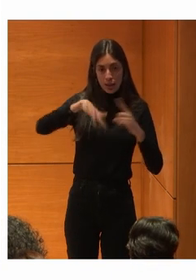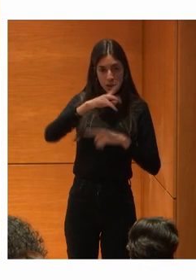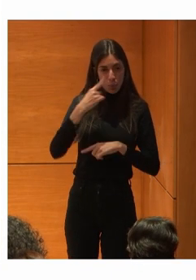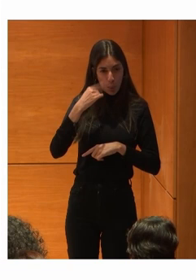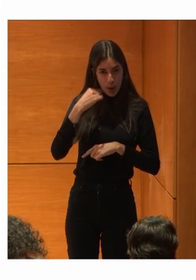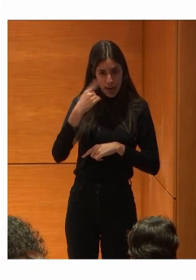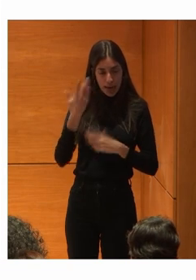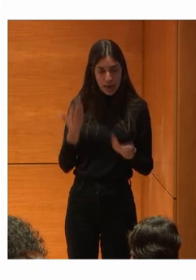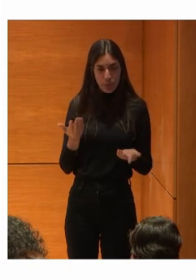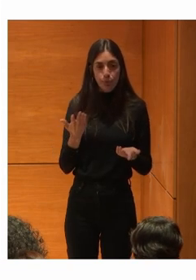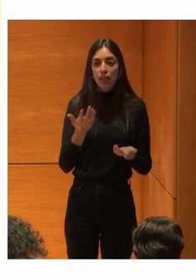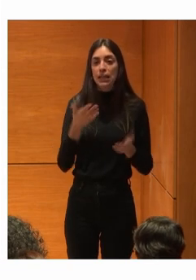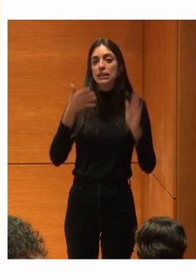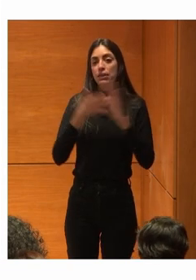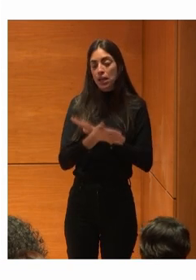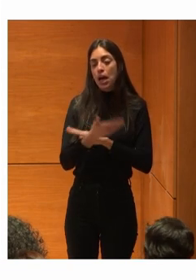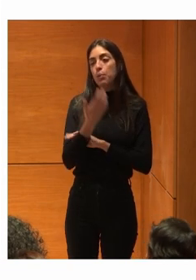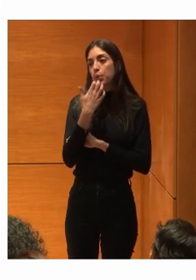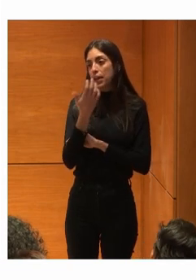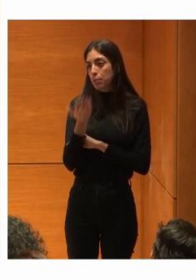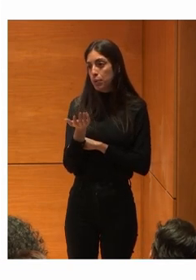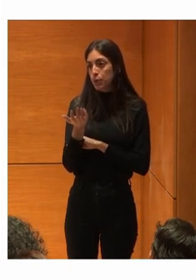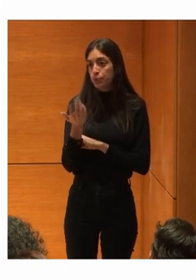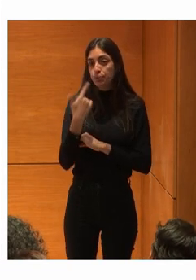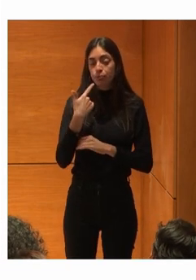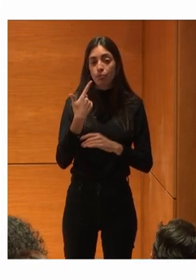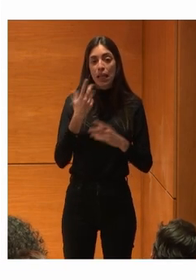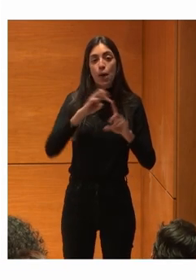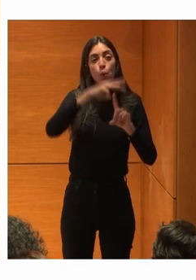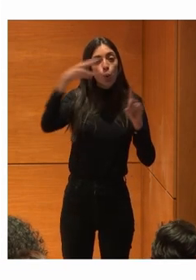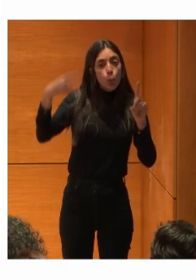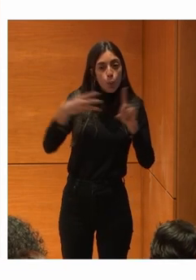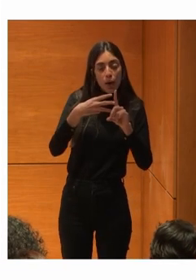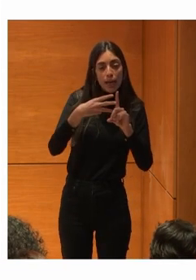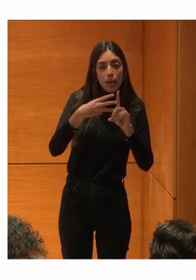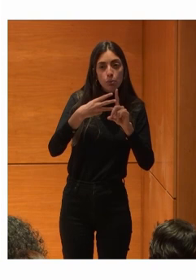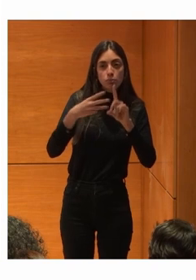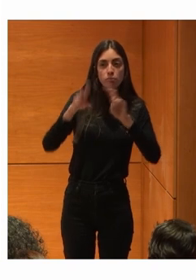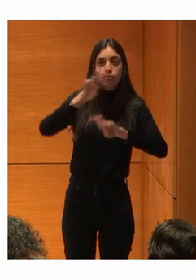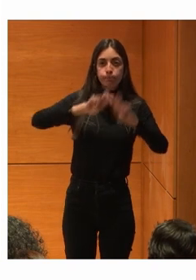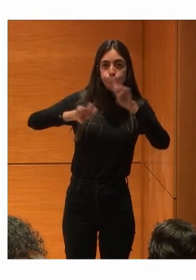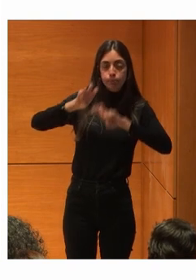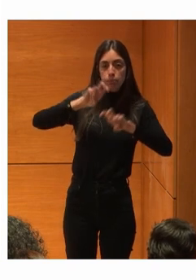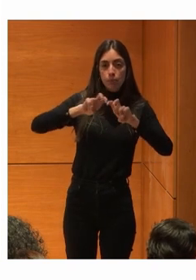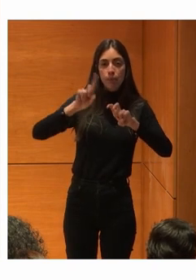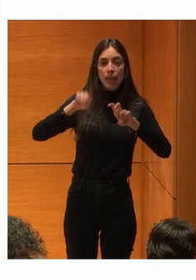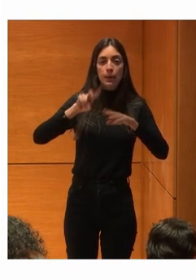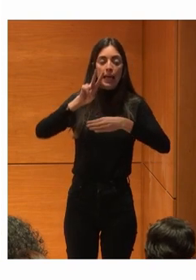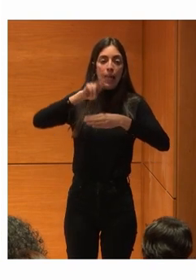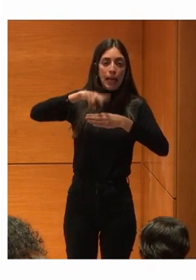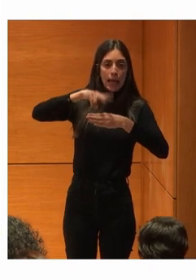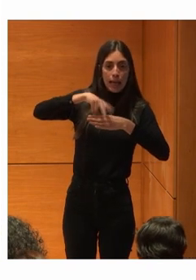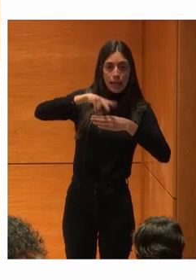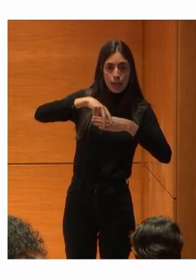operar Con Interfaz La Criptocalculadora